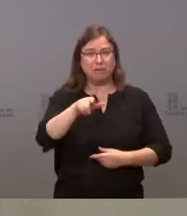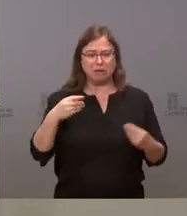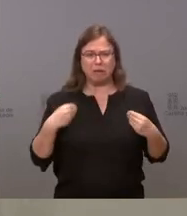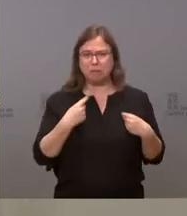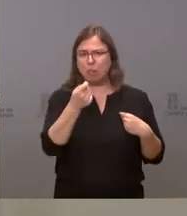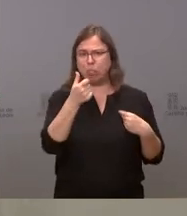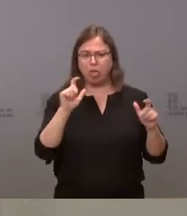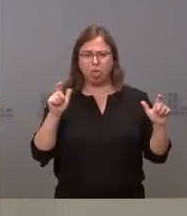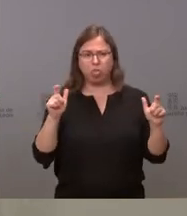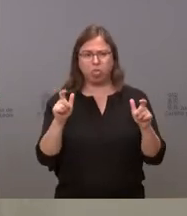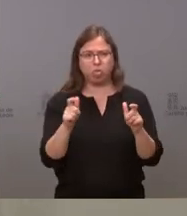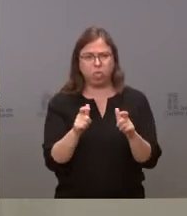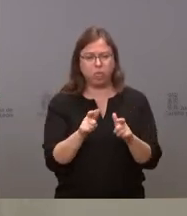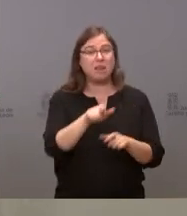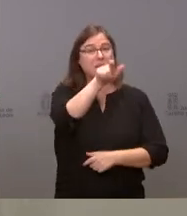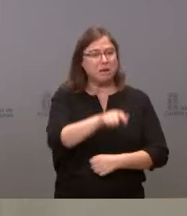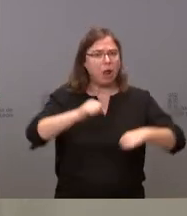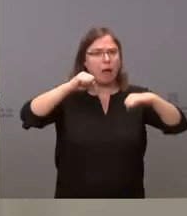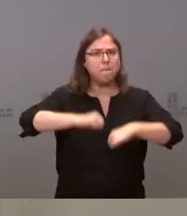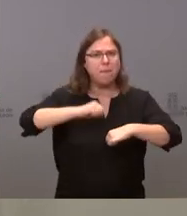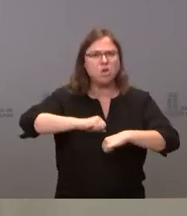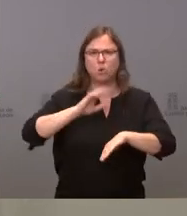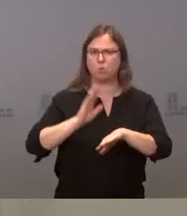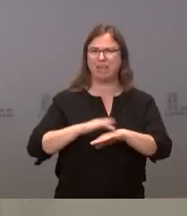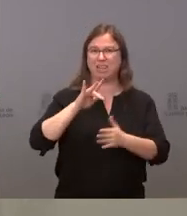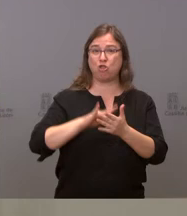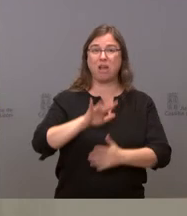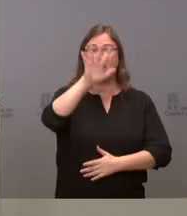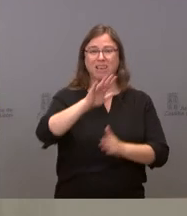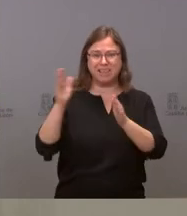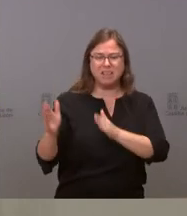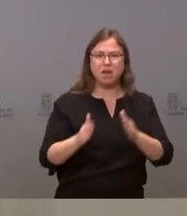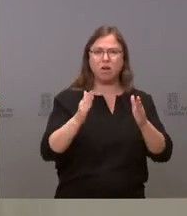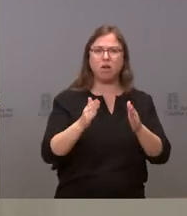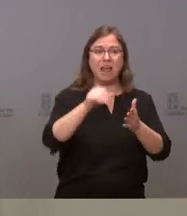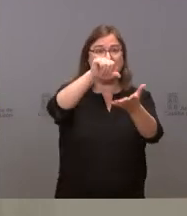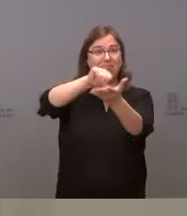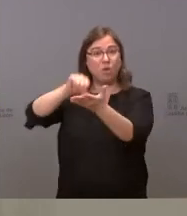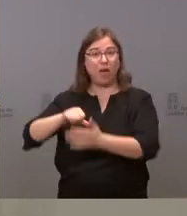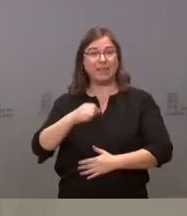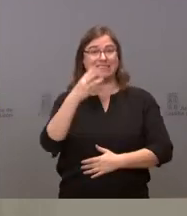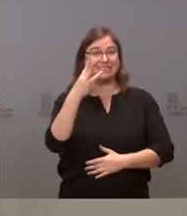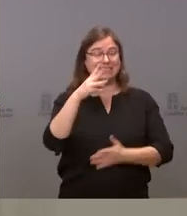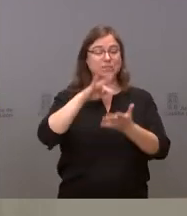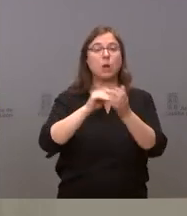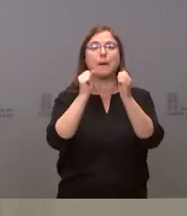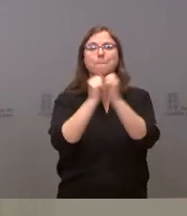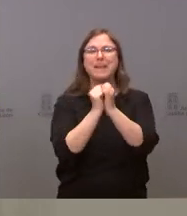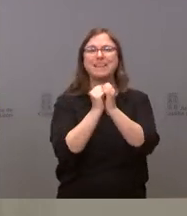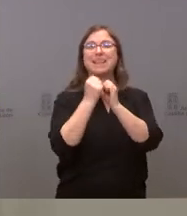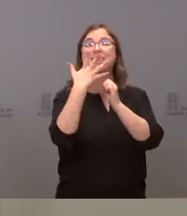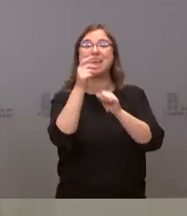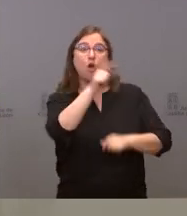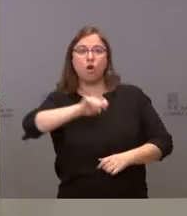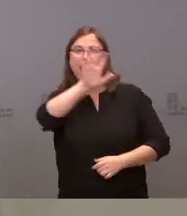la población más mayor, llega a la quinta ola con tres ciudades entre las 25 más afectadas de toda